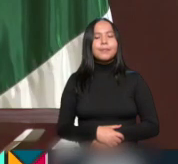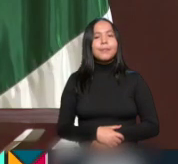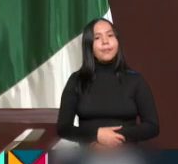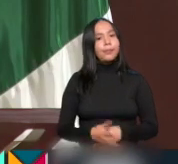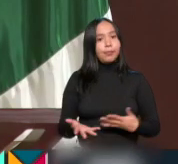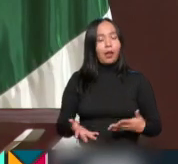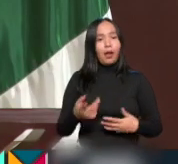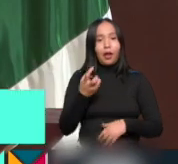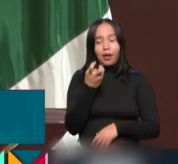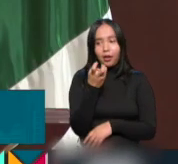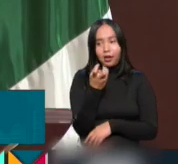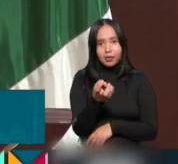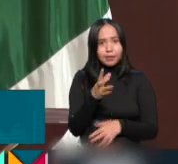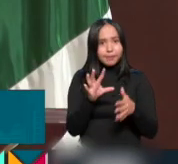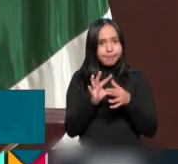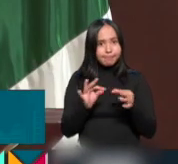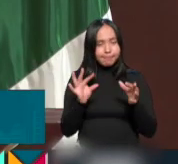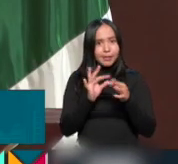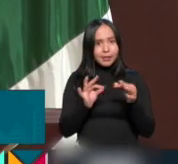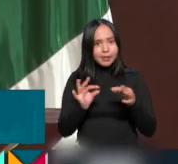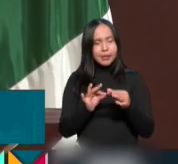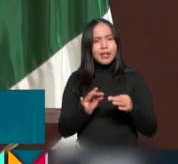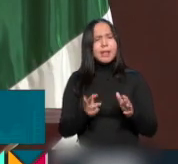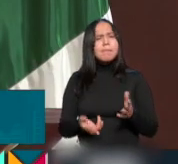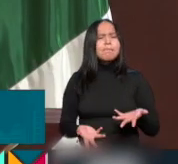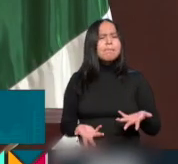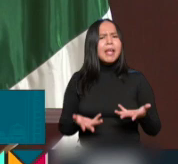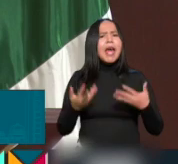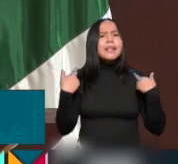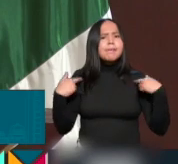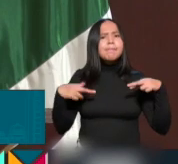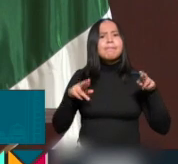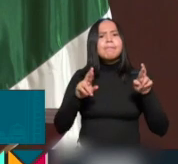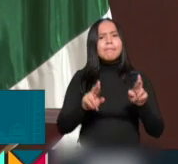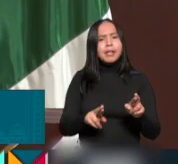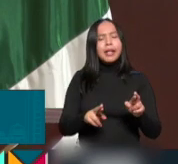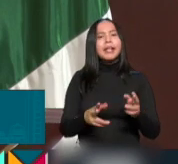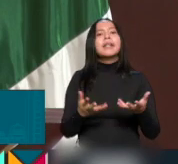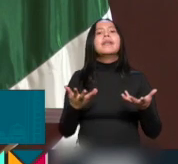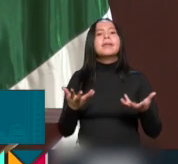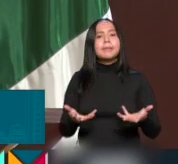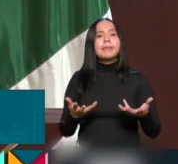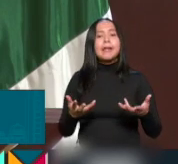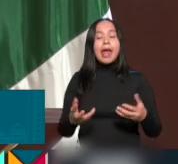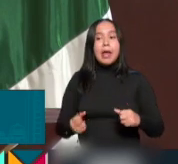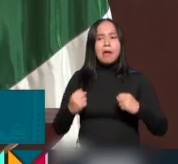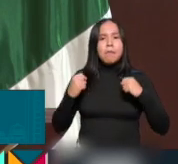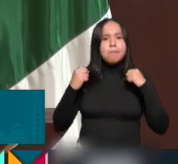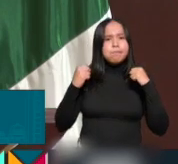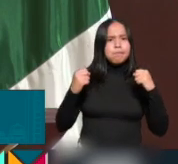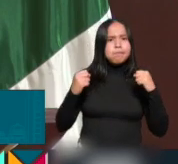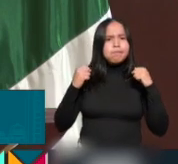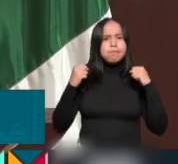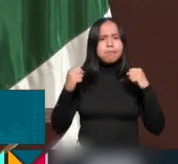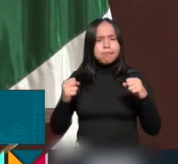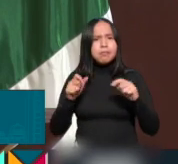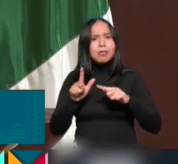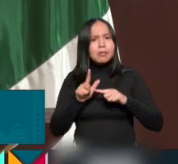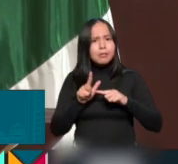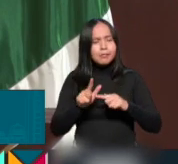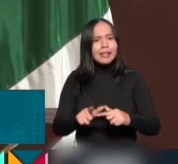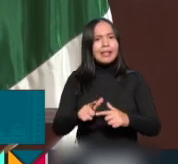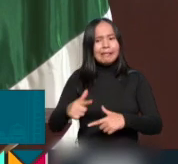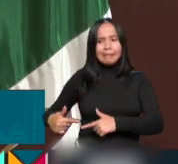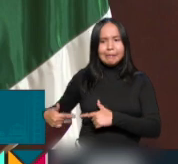Esta declaratoria representa la lucha de muchas y muchos, de